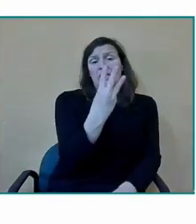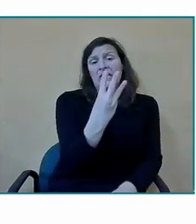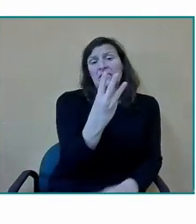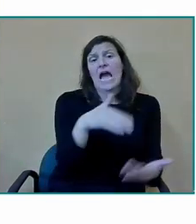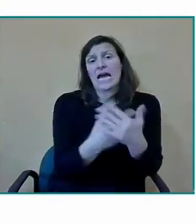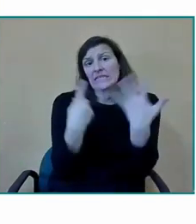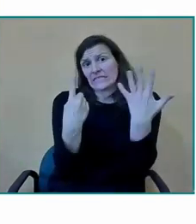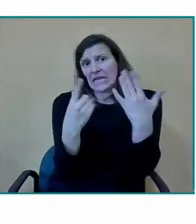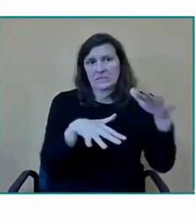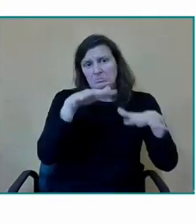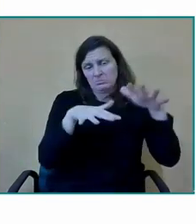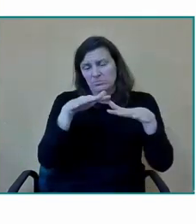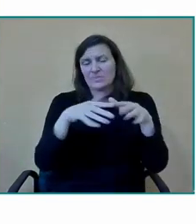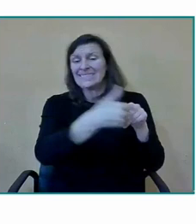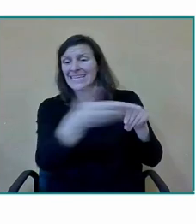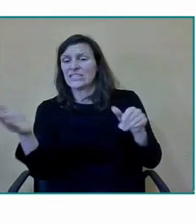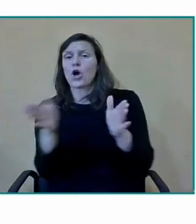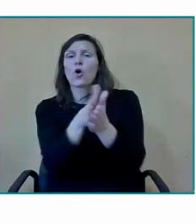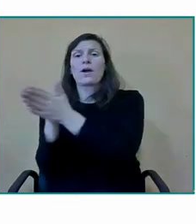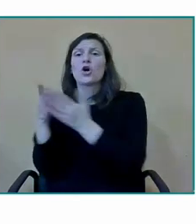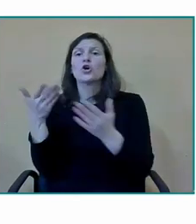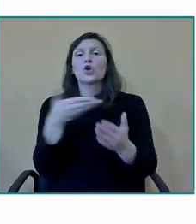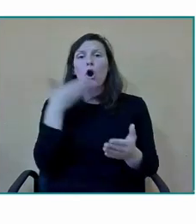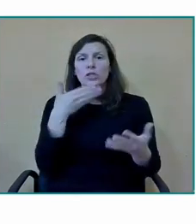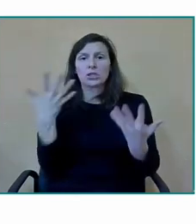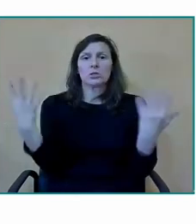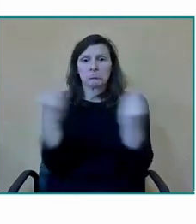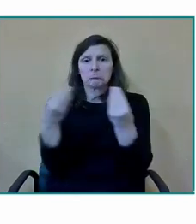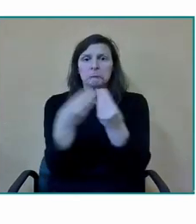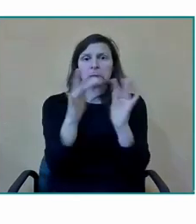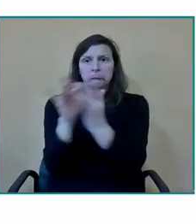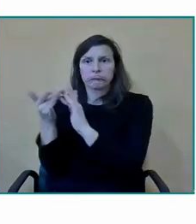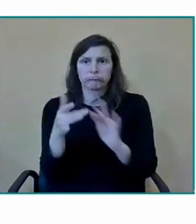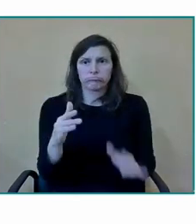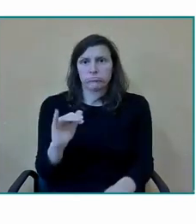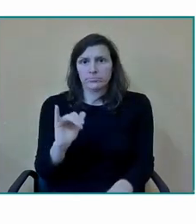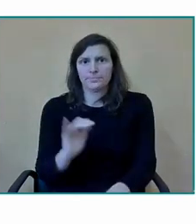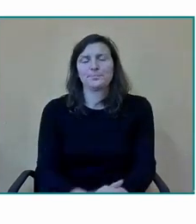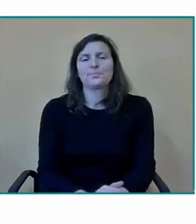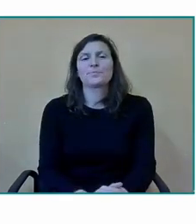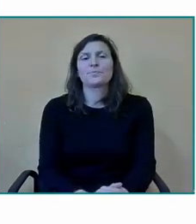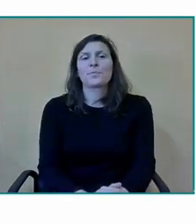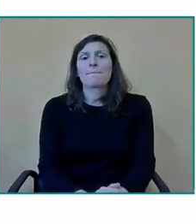que comparten el aula con los oyentes y conviven en todas en todas en las